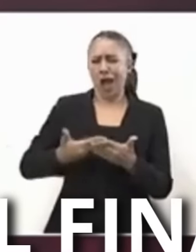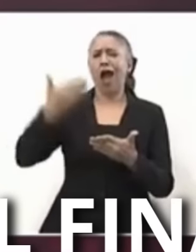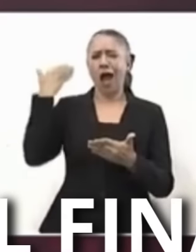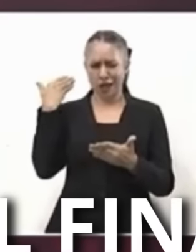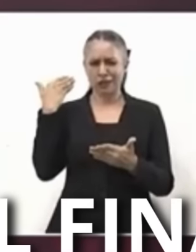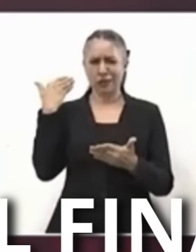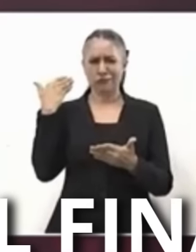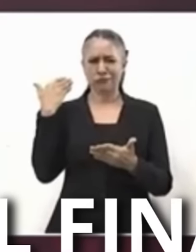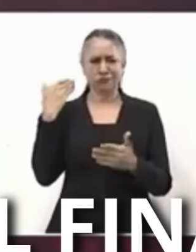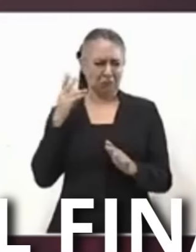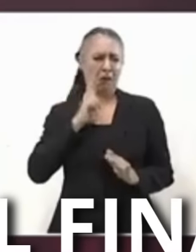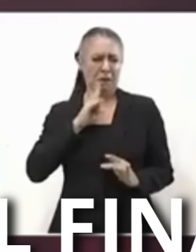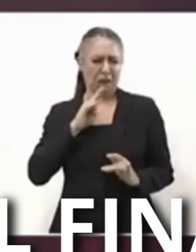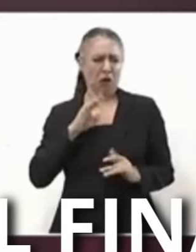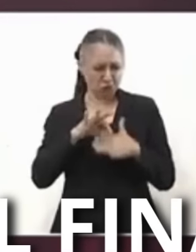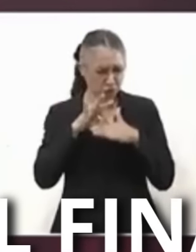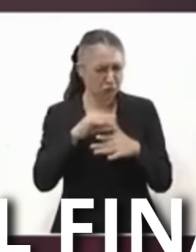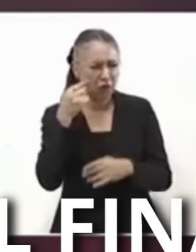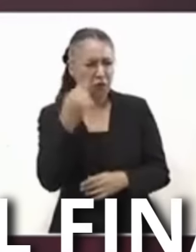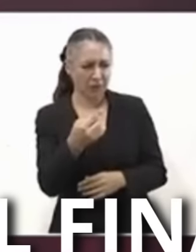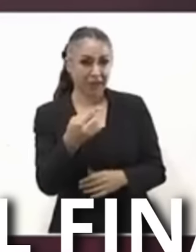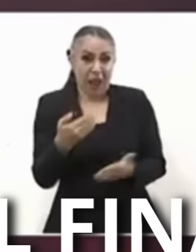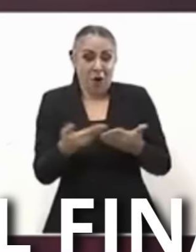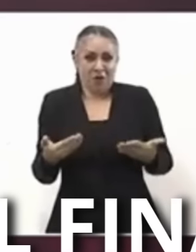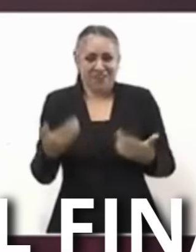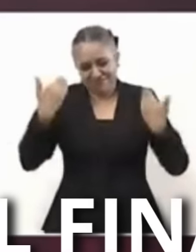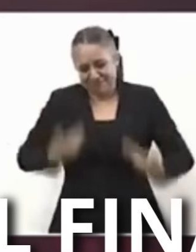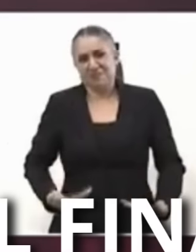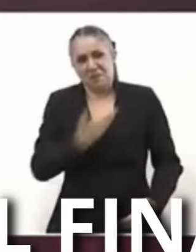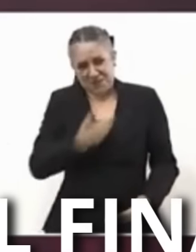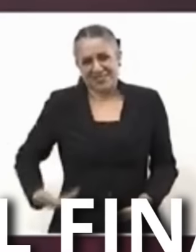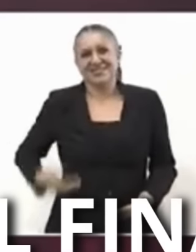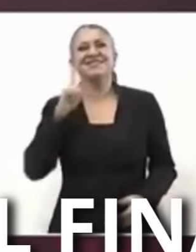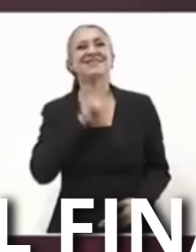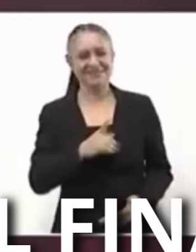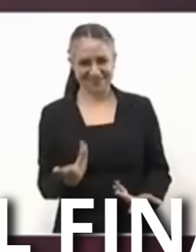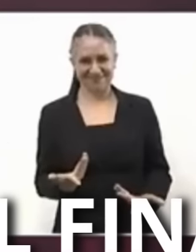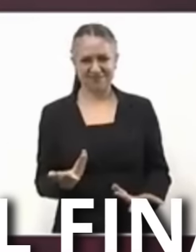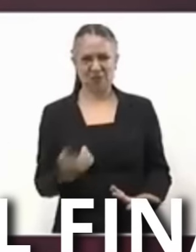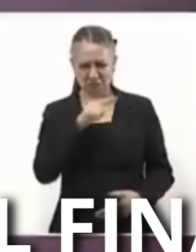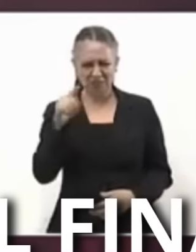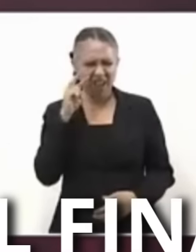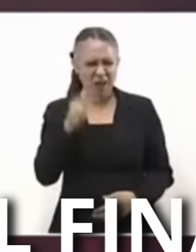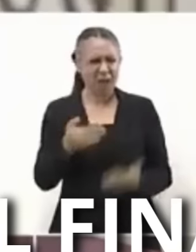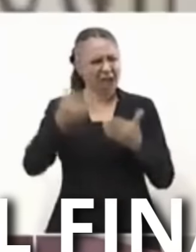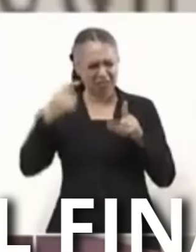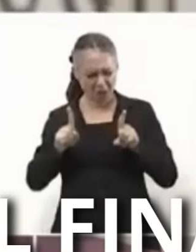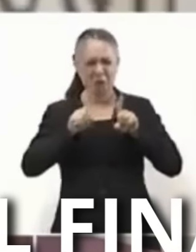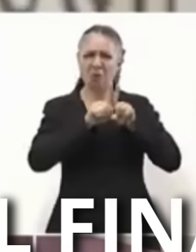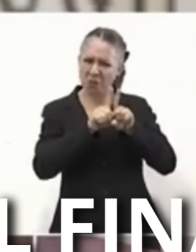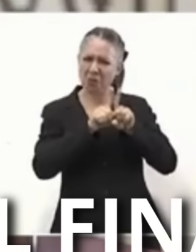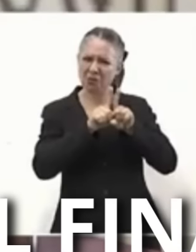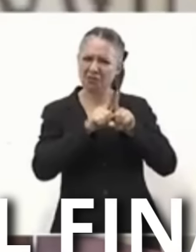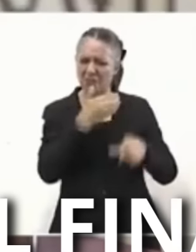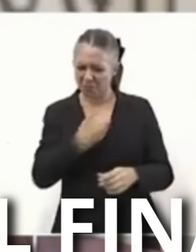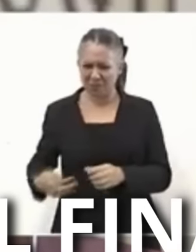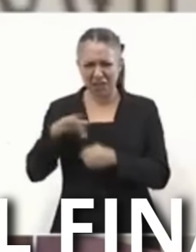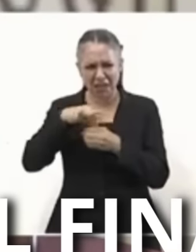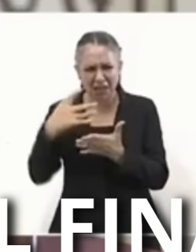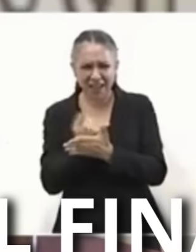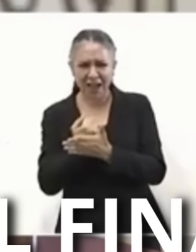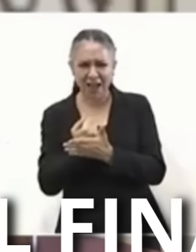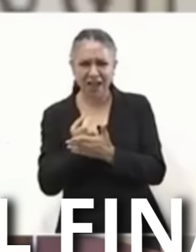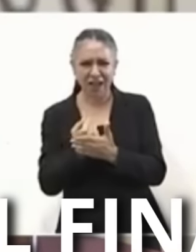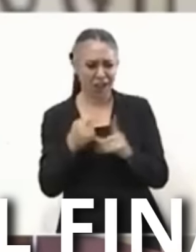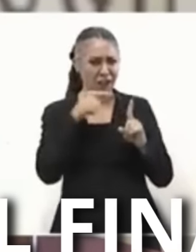Bueno y en este caso una Presidenta Caminen por todo el país Nunca, nunca se había visto eso en México